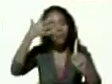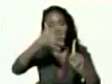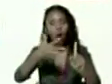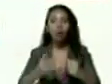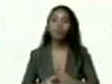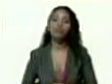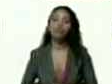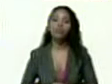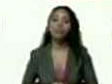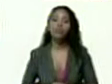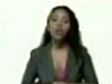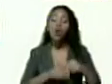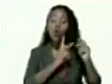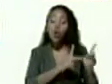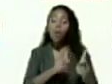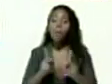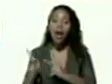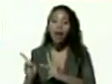con los planes